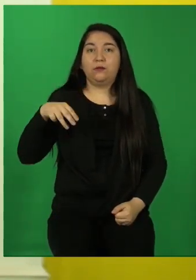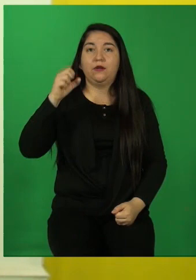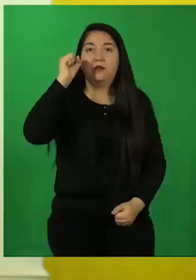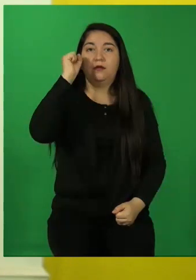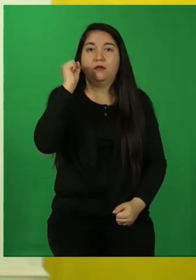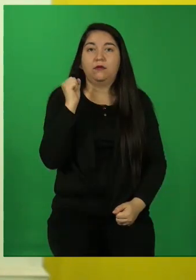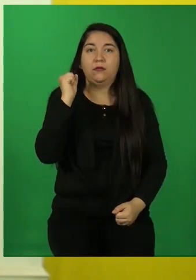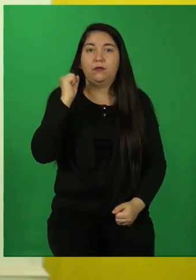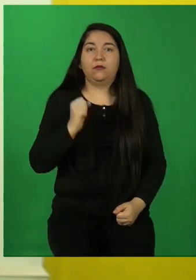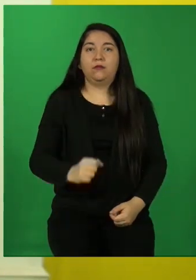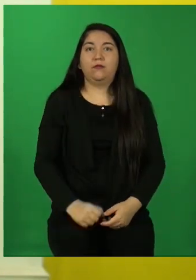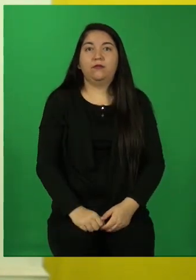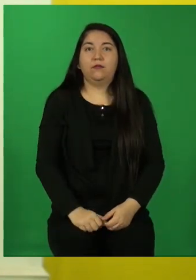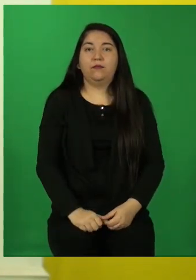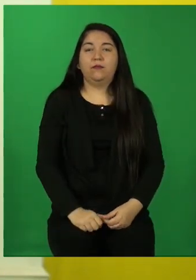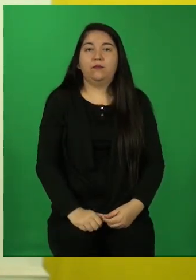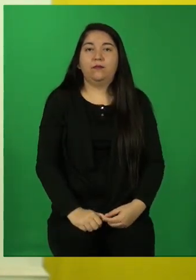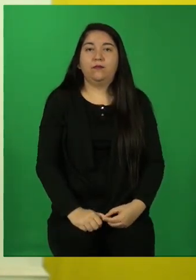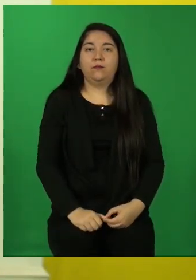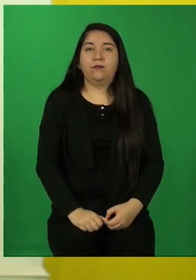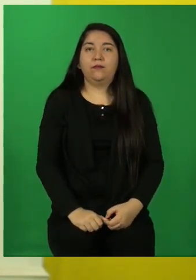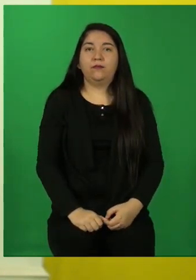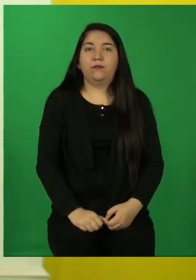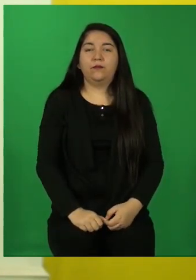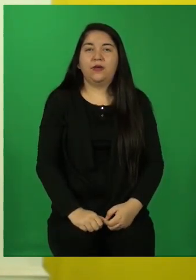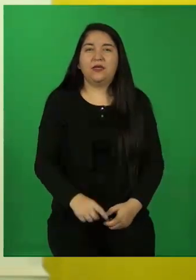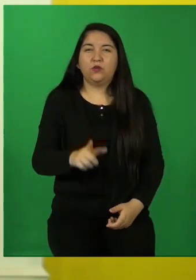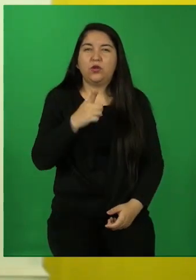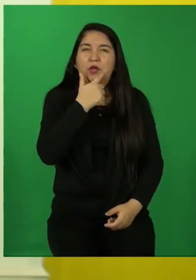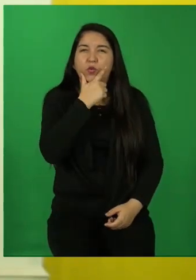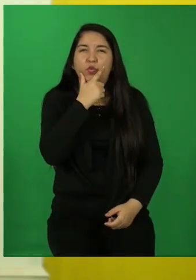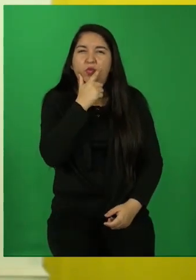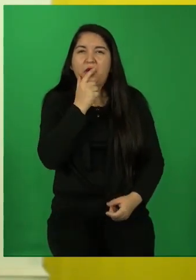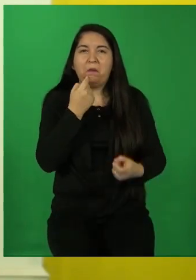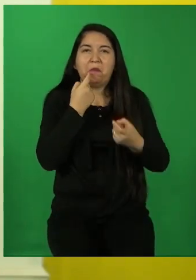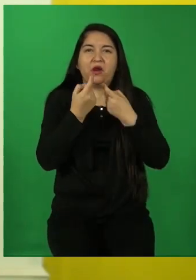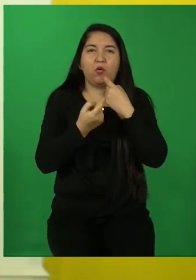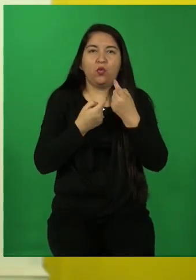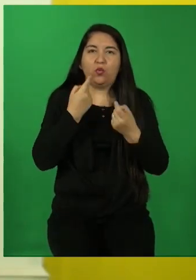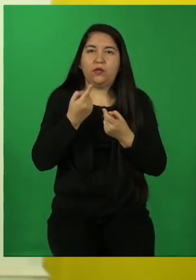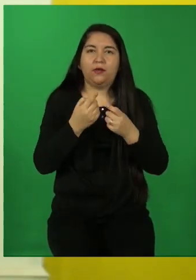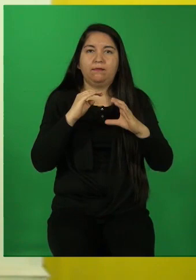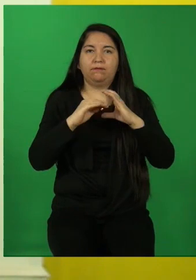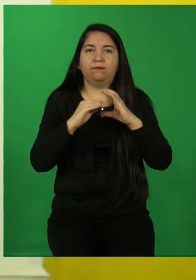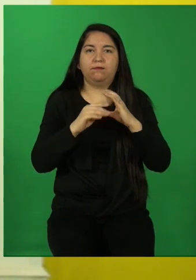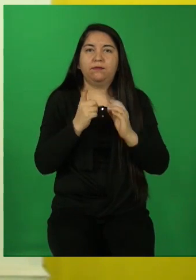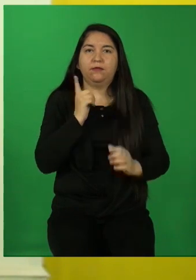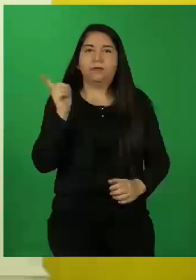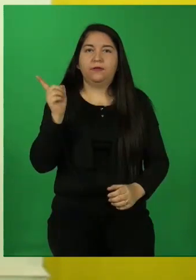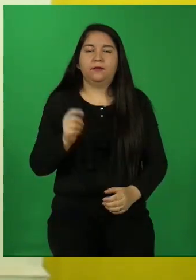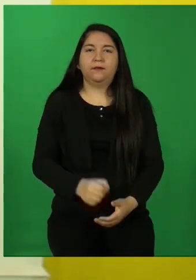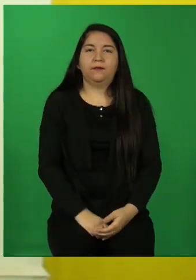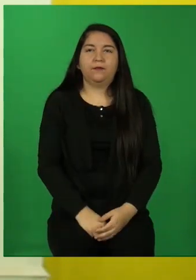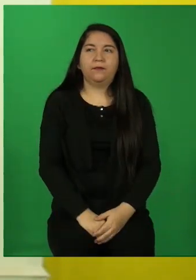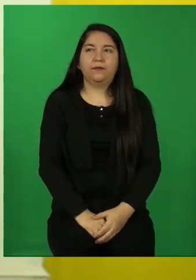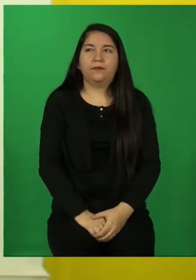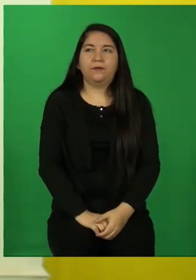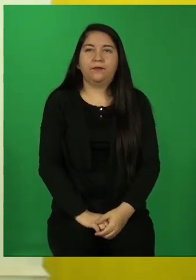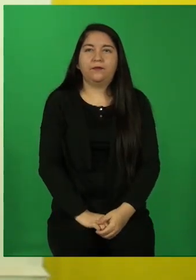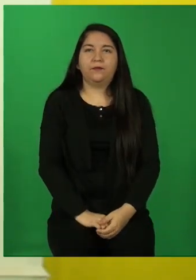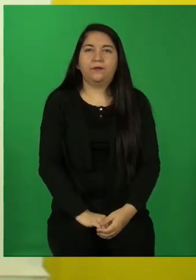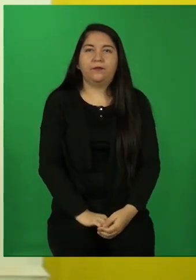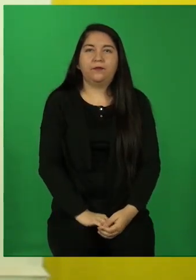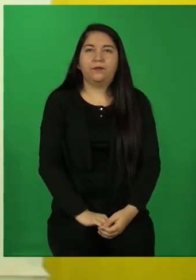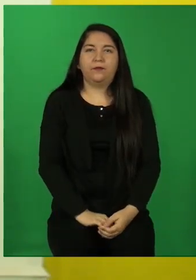y que tengan dudas o consultas a copiapotev8basica.lenguaje